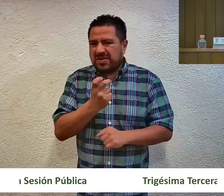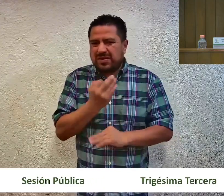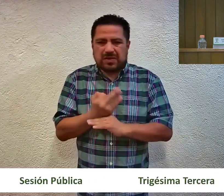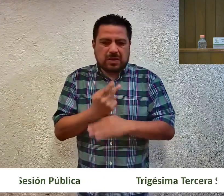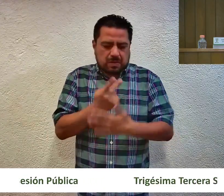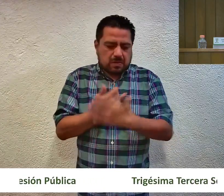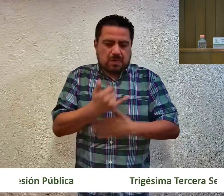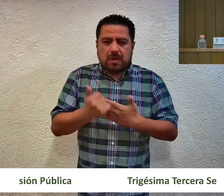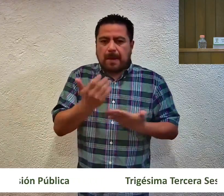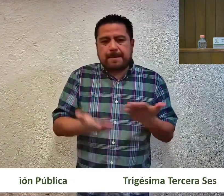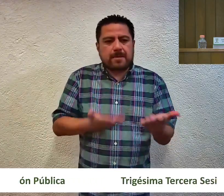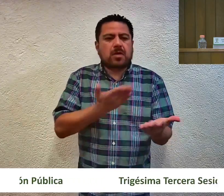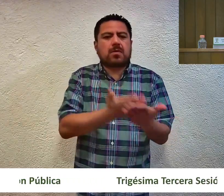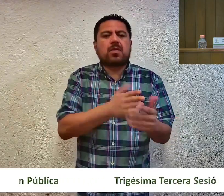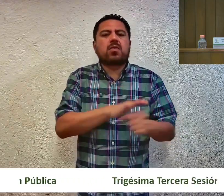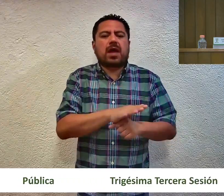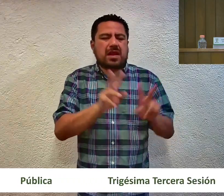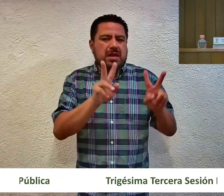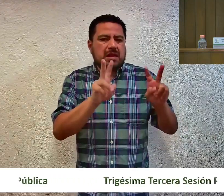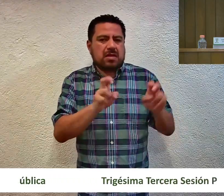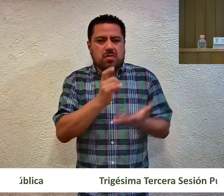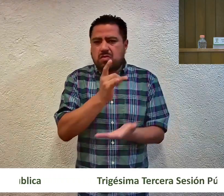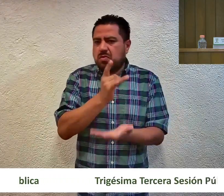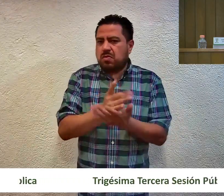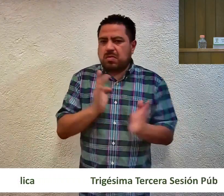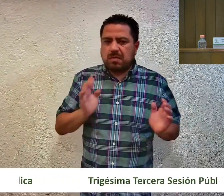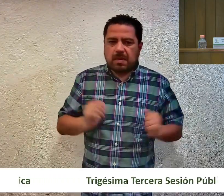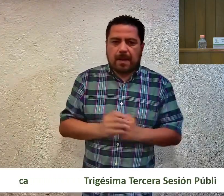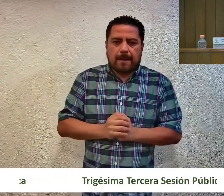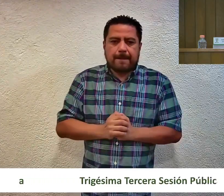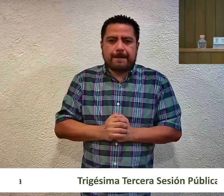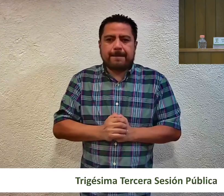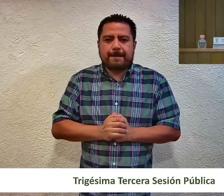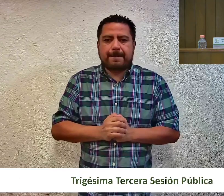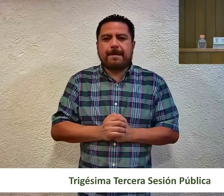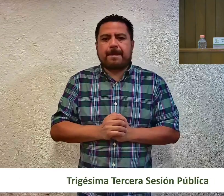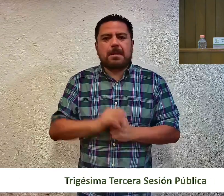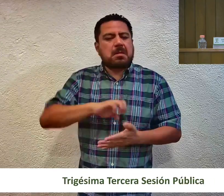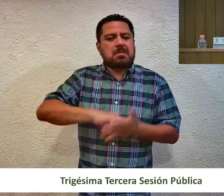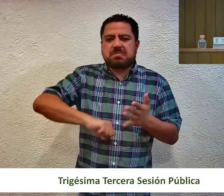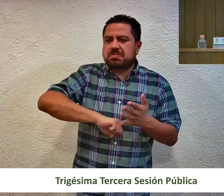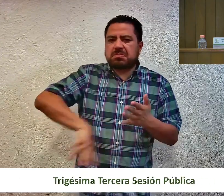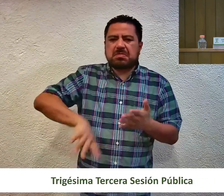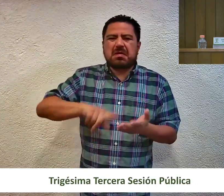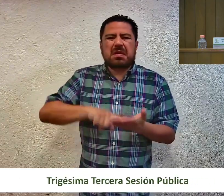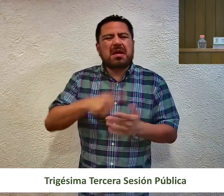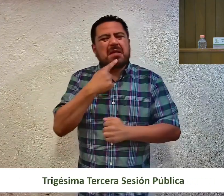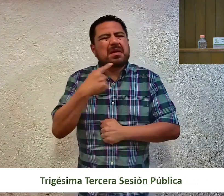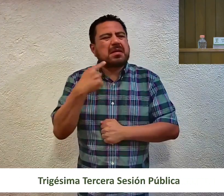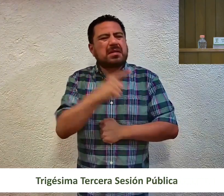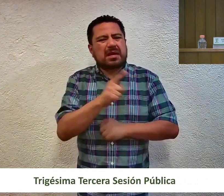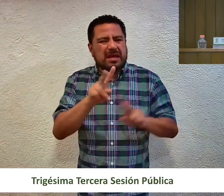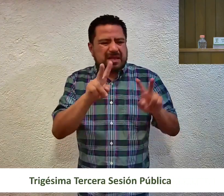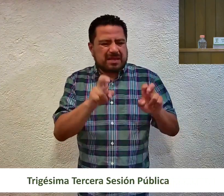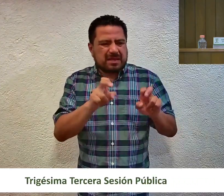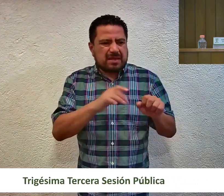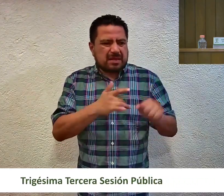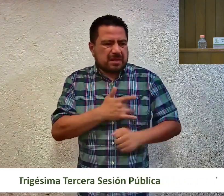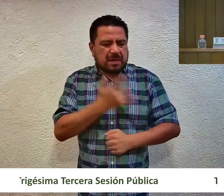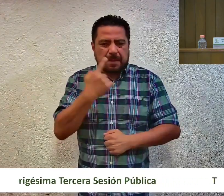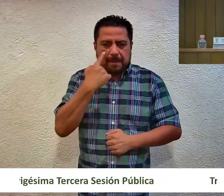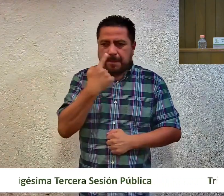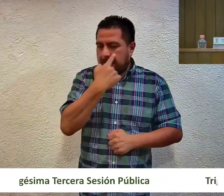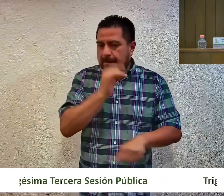proyecto propone el siguiente punto resolutivo. Único. Se deshecha de plano el recurso de apelación en términos de las consideraciones